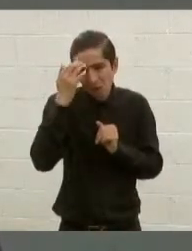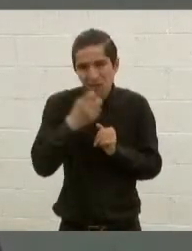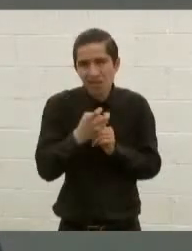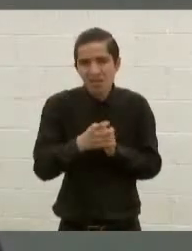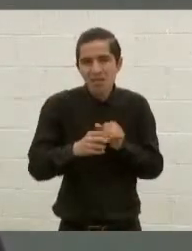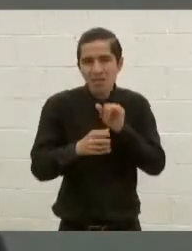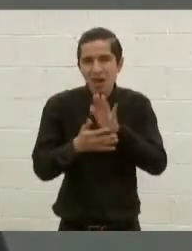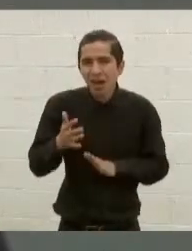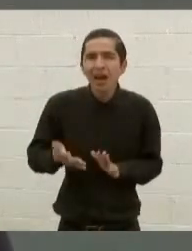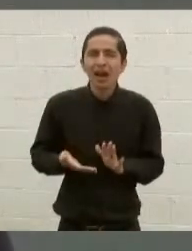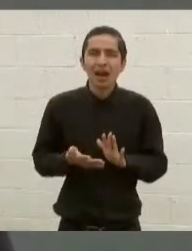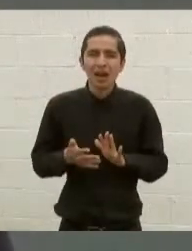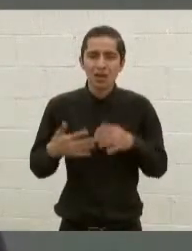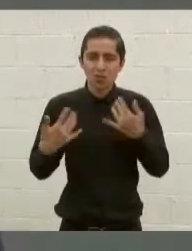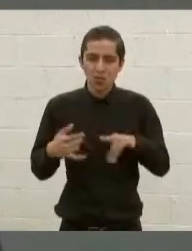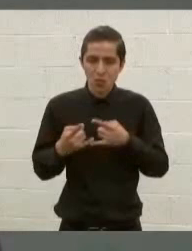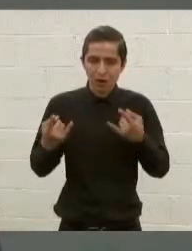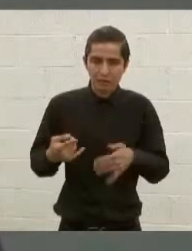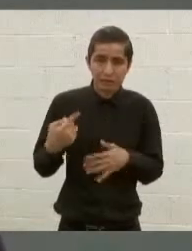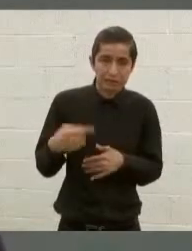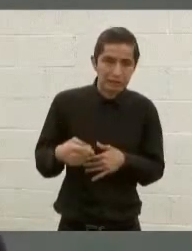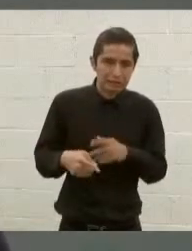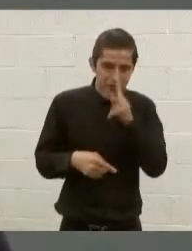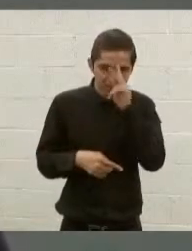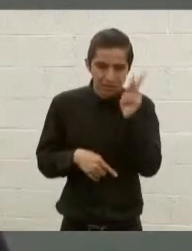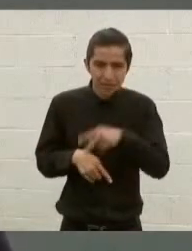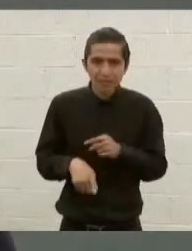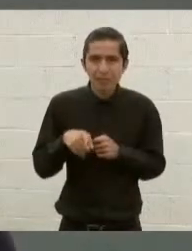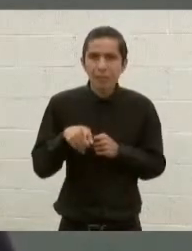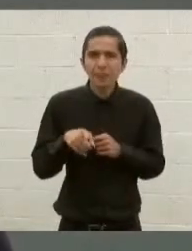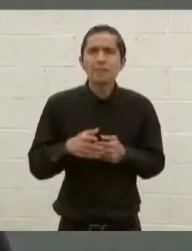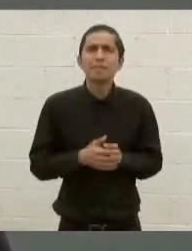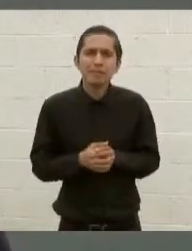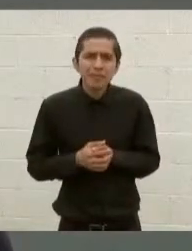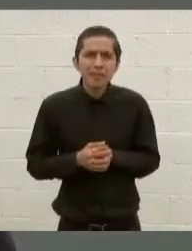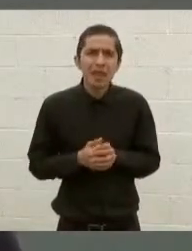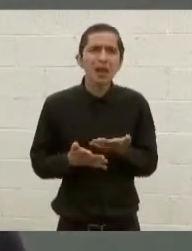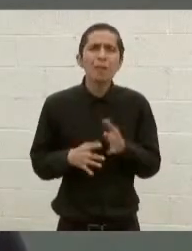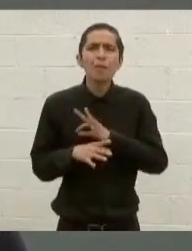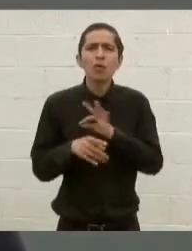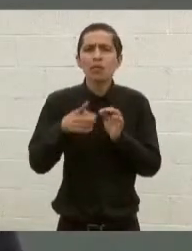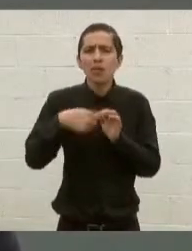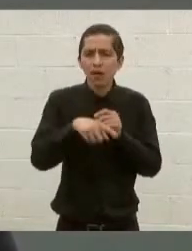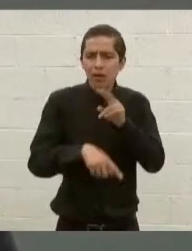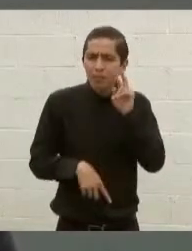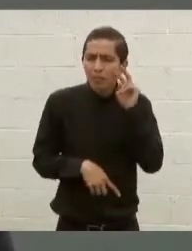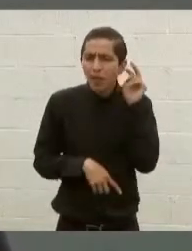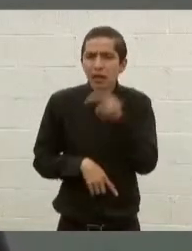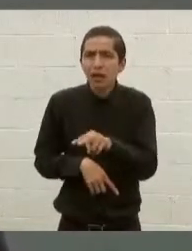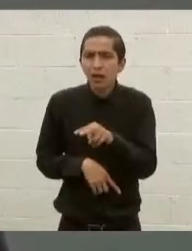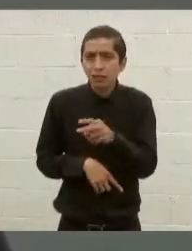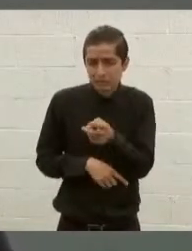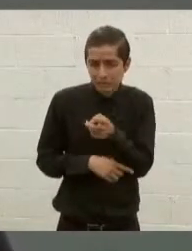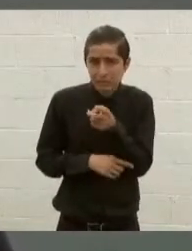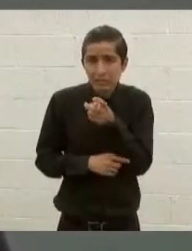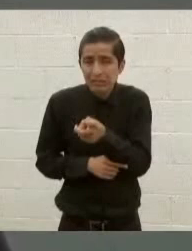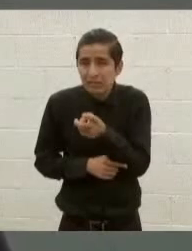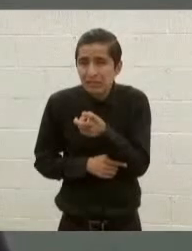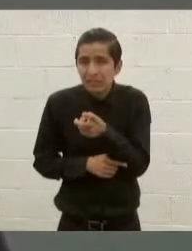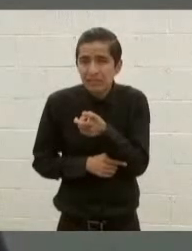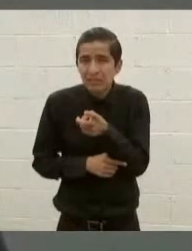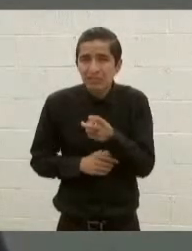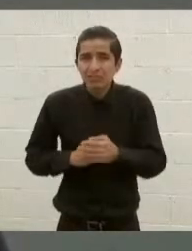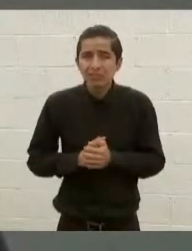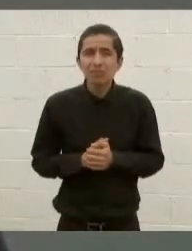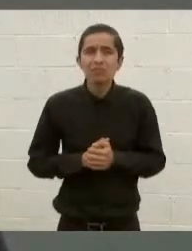son inéditas, y un par de videos. Podemos apreciar que en una